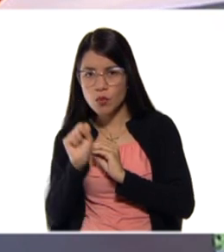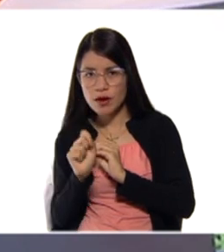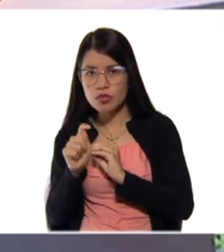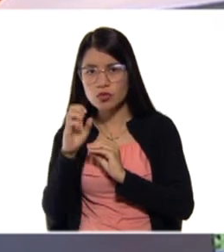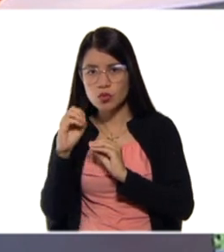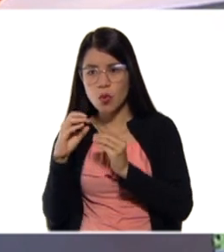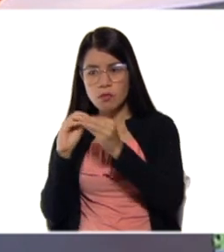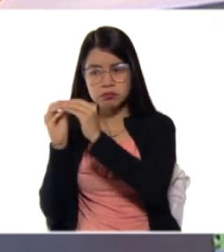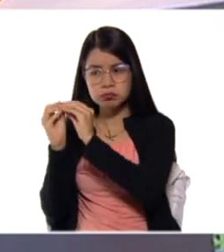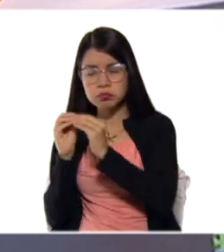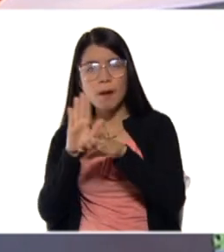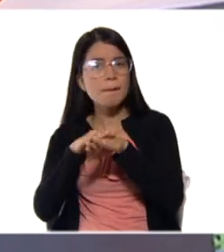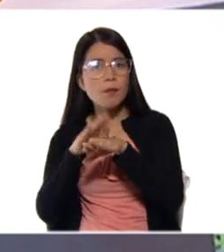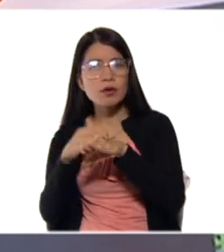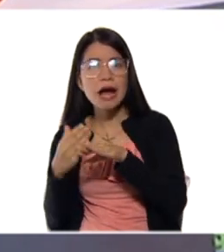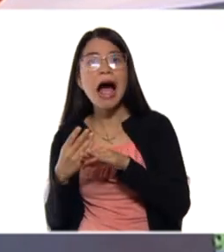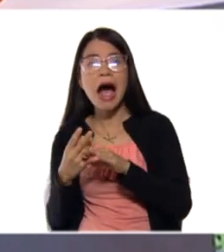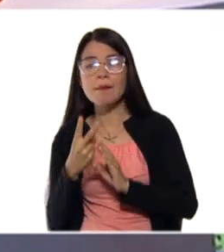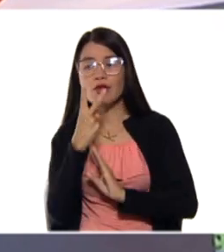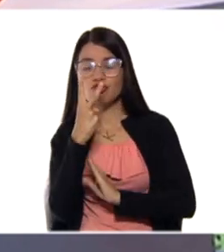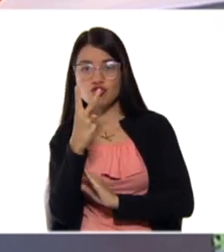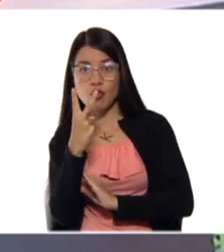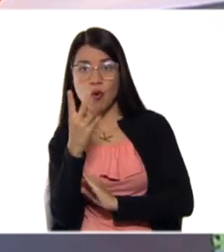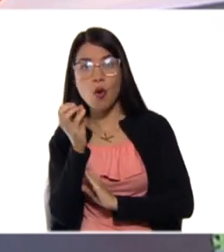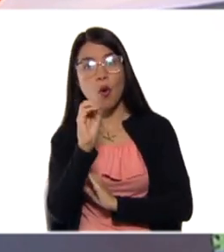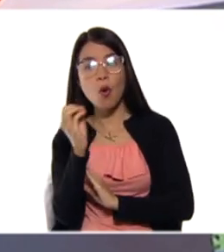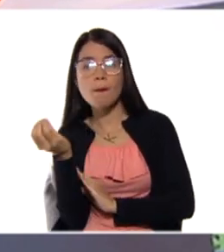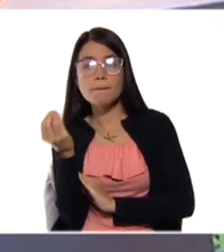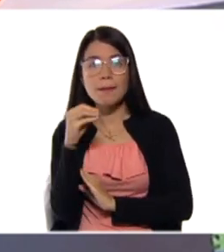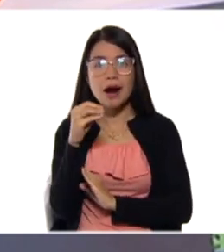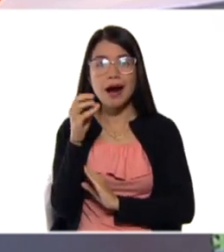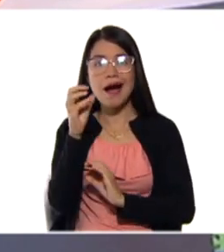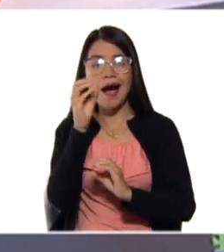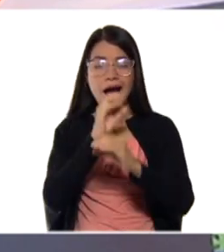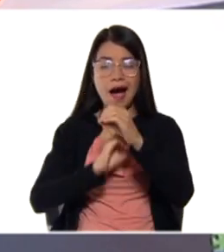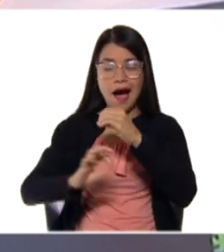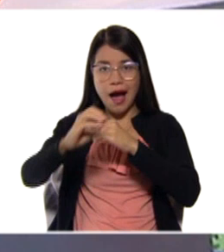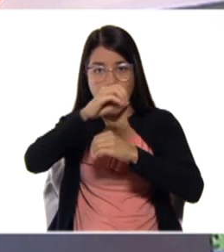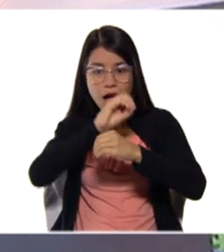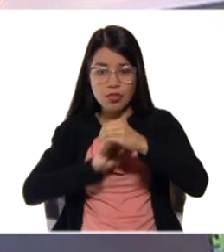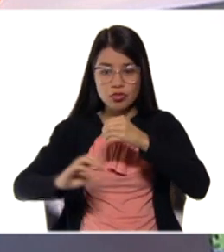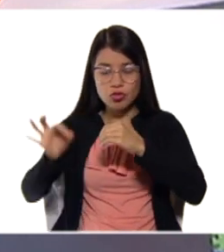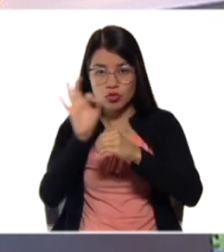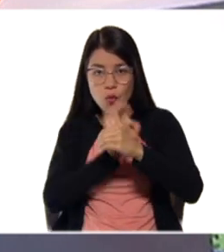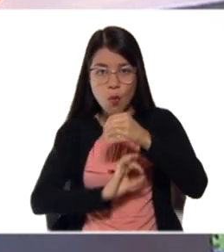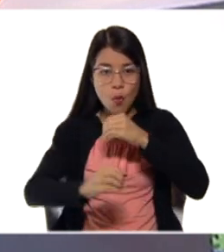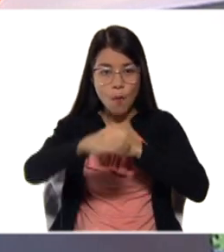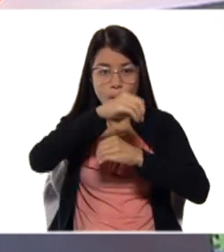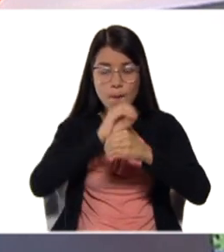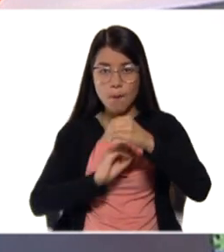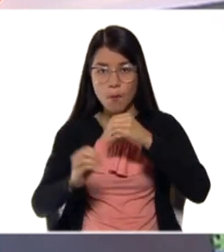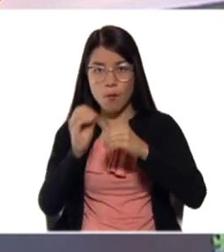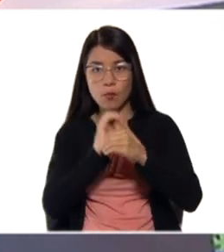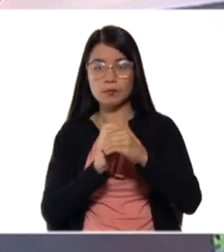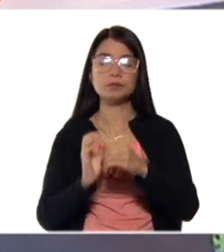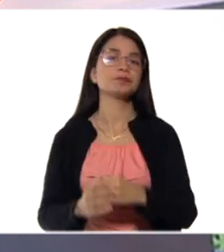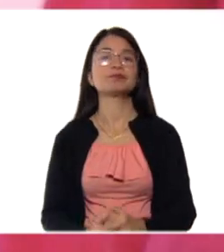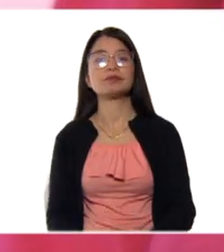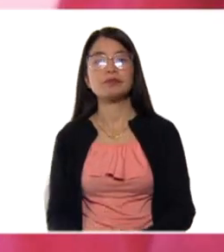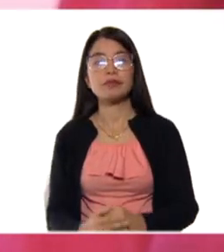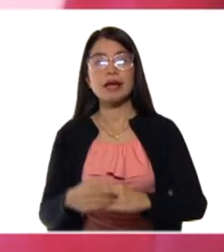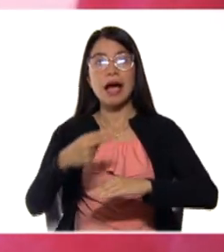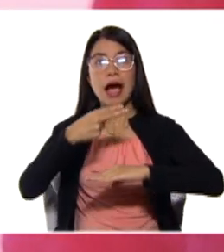átomos. aquí tenemos la molécula del agua. El agua es, a ver, H2O,